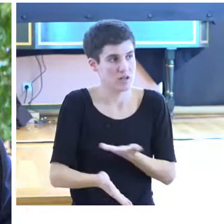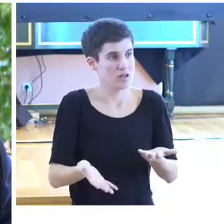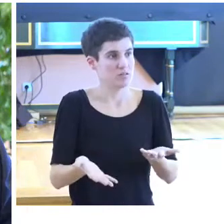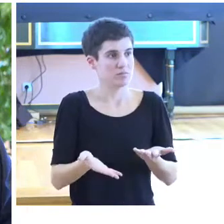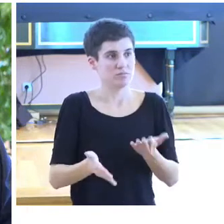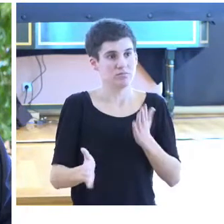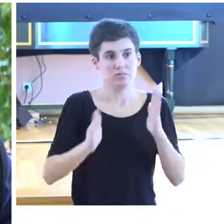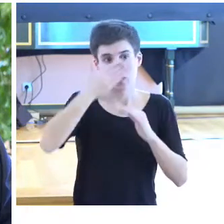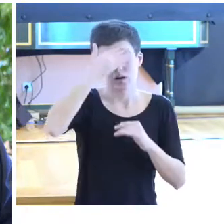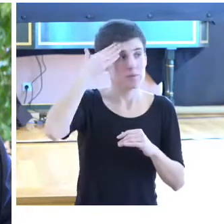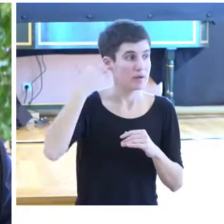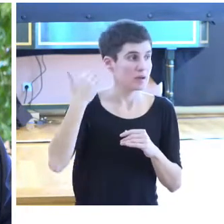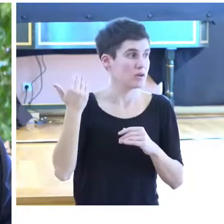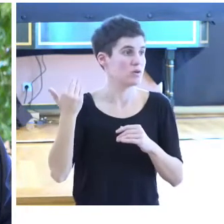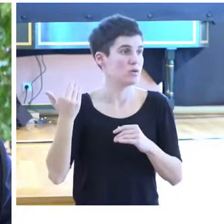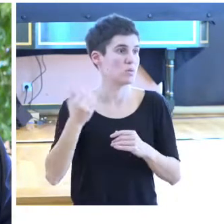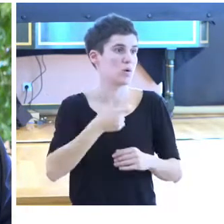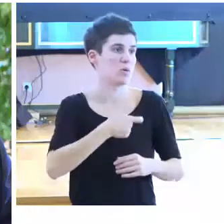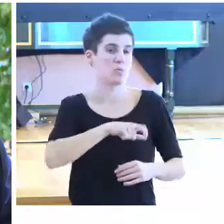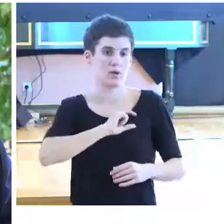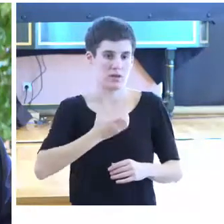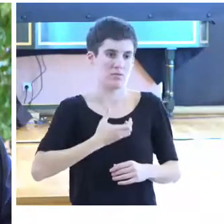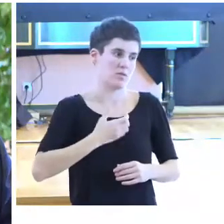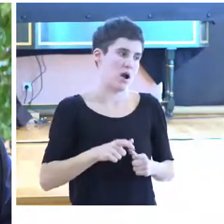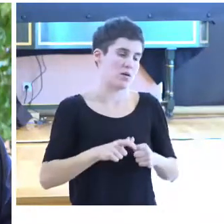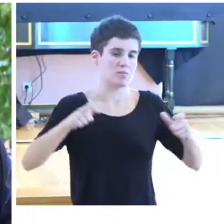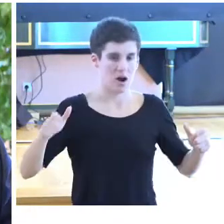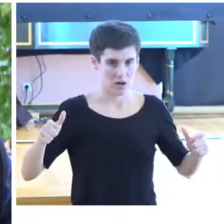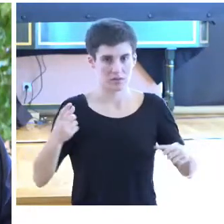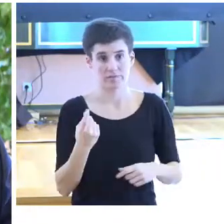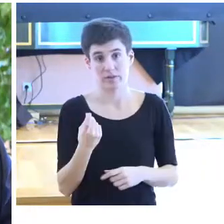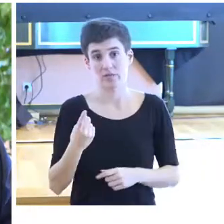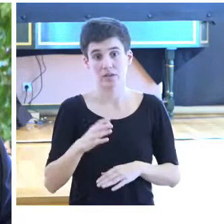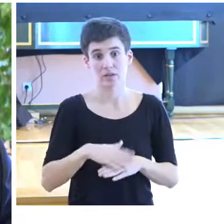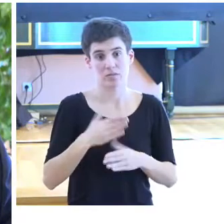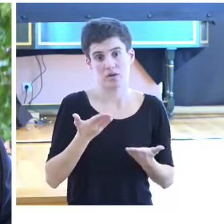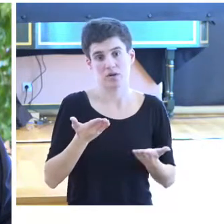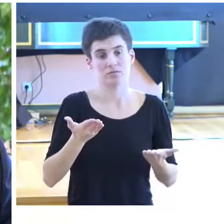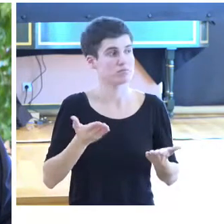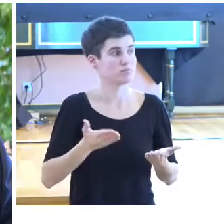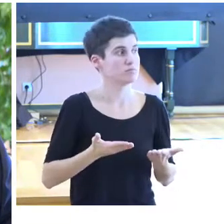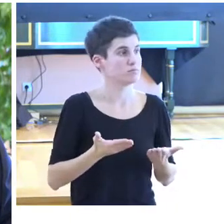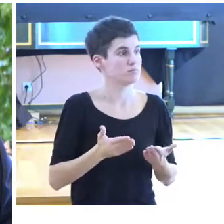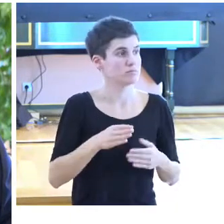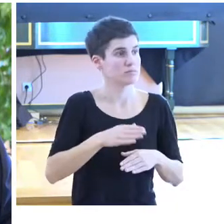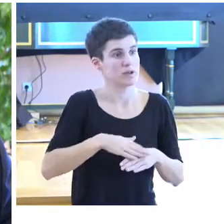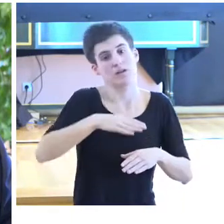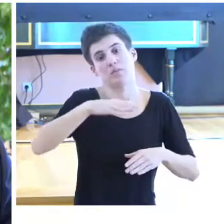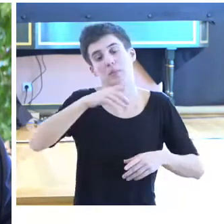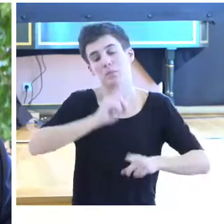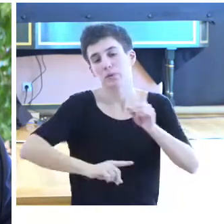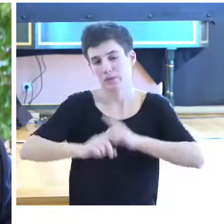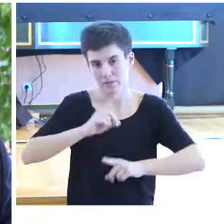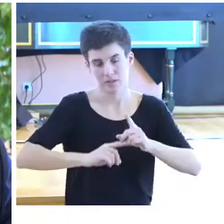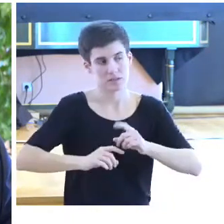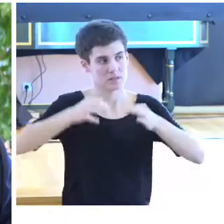las dotaciones de policías locales para atender a los problemas de seguridad que pueden